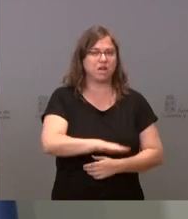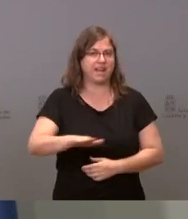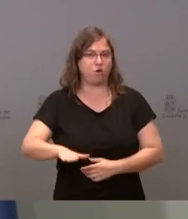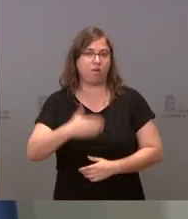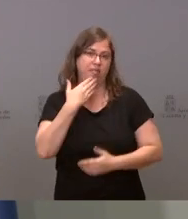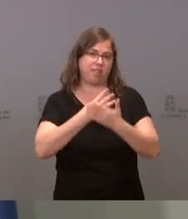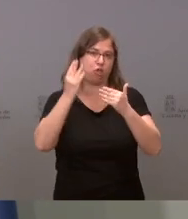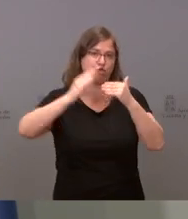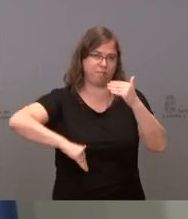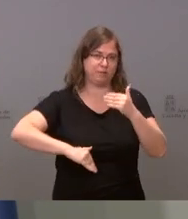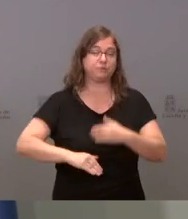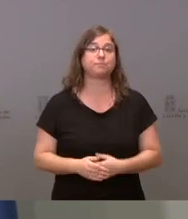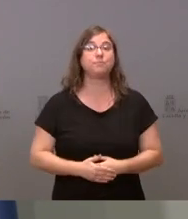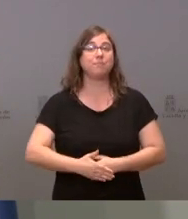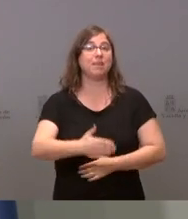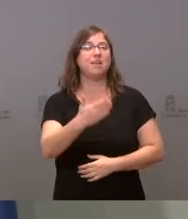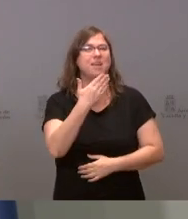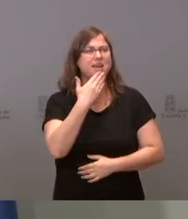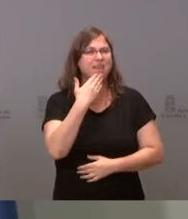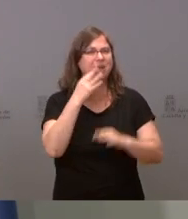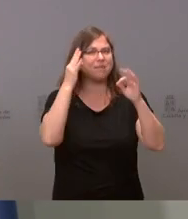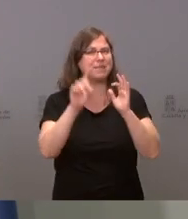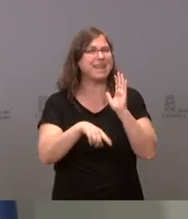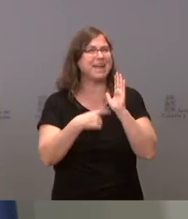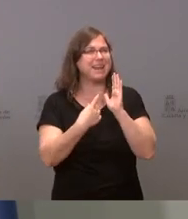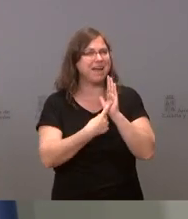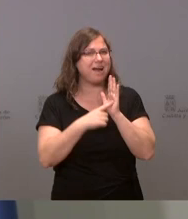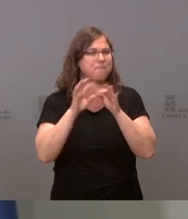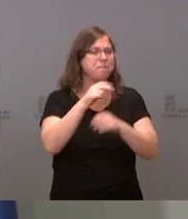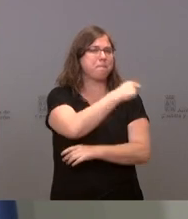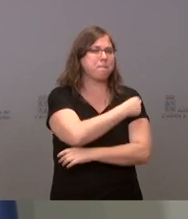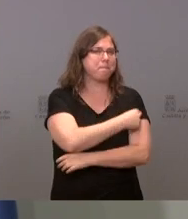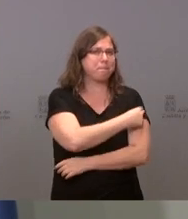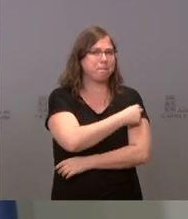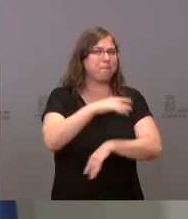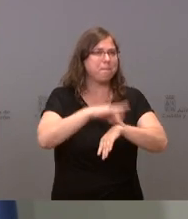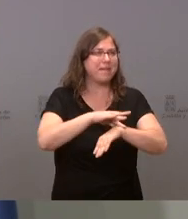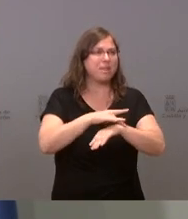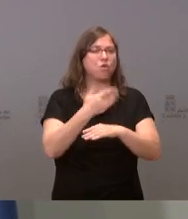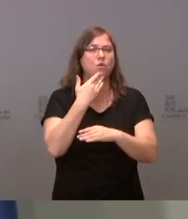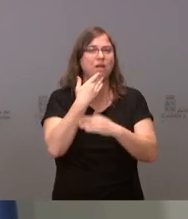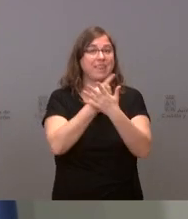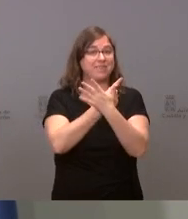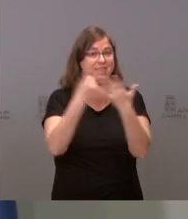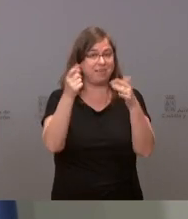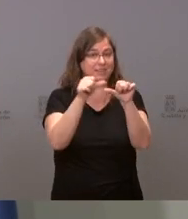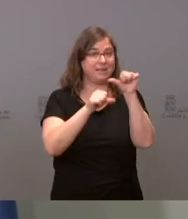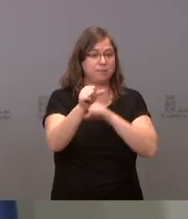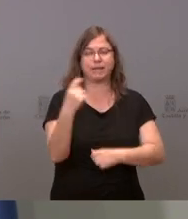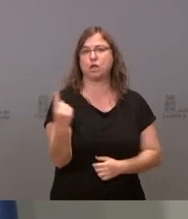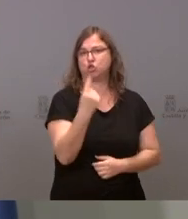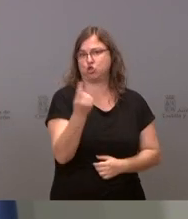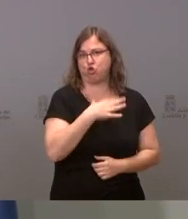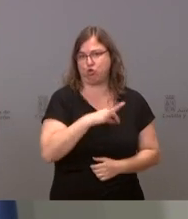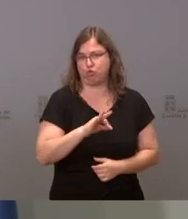la edad legal sanitaria, si yo no recuerdo mal, son los 16. A partir de los 16 pueden ir solos. En teoría, por